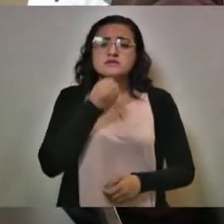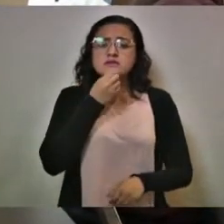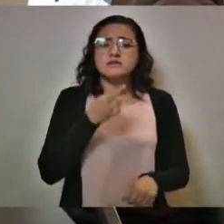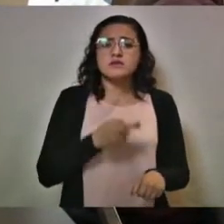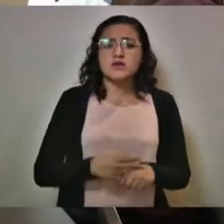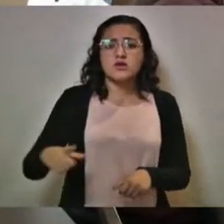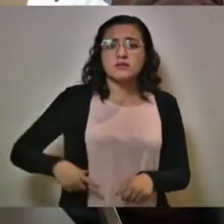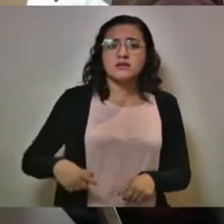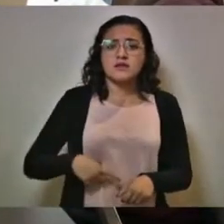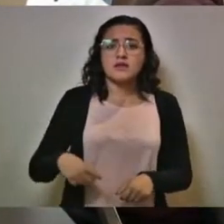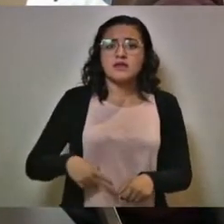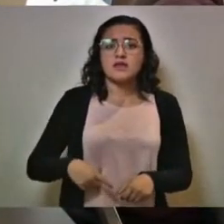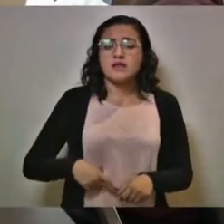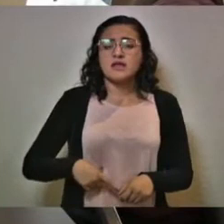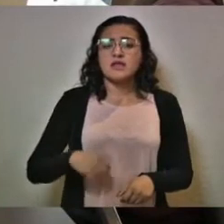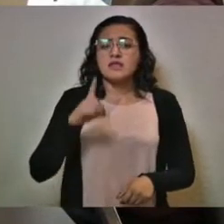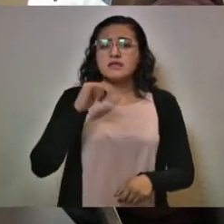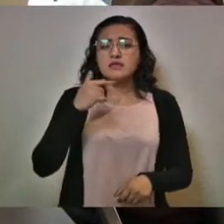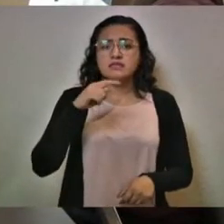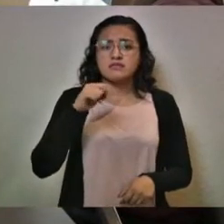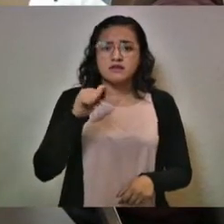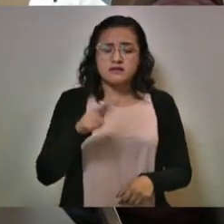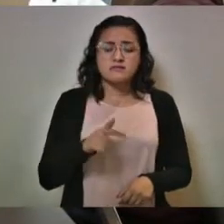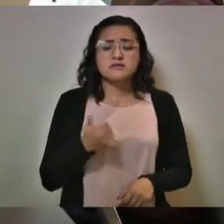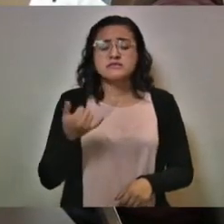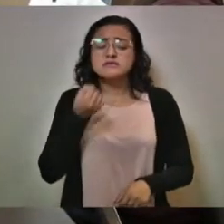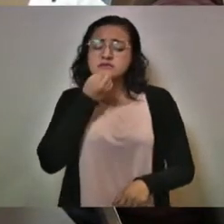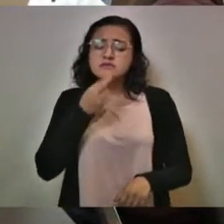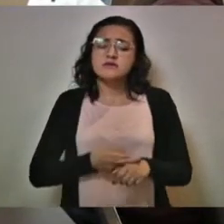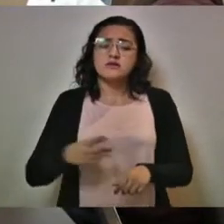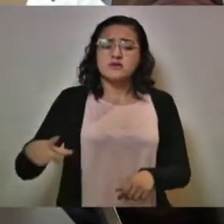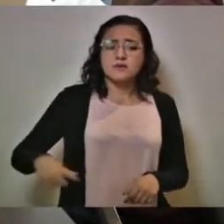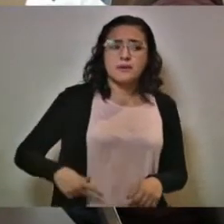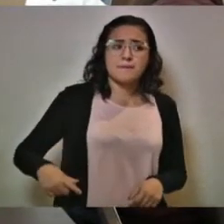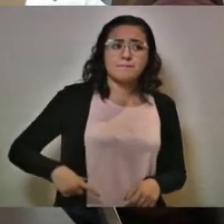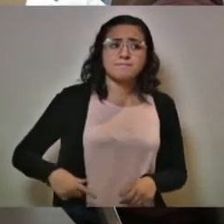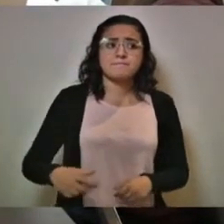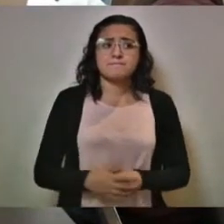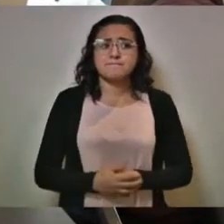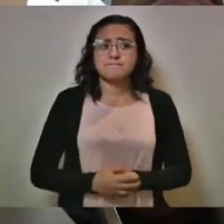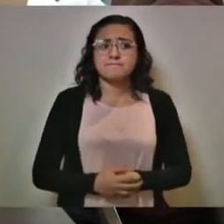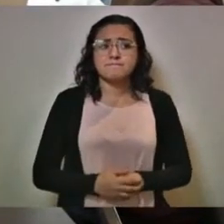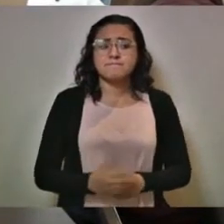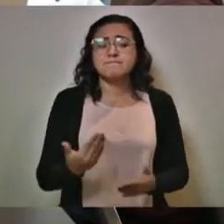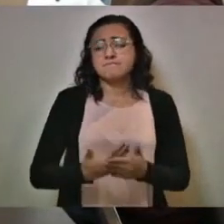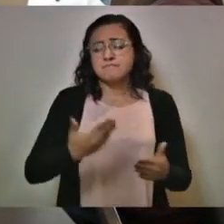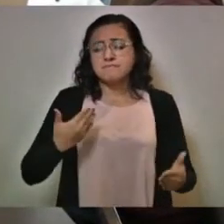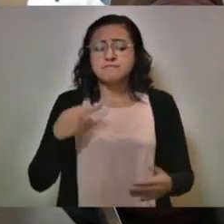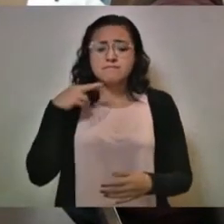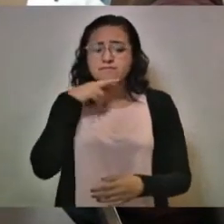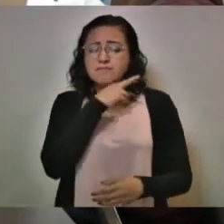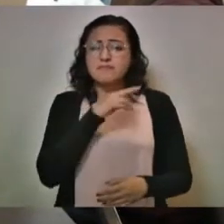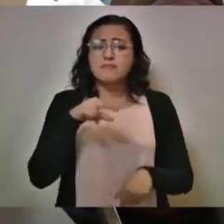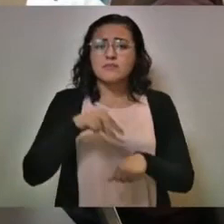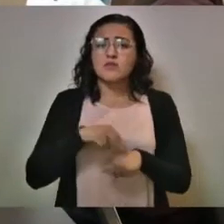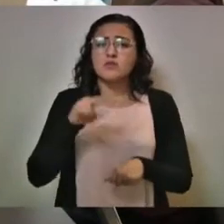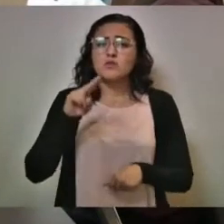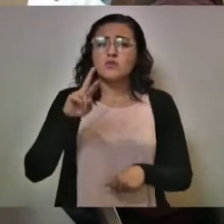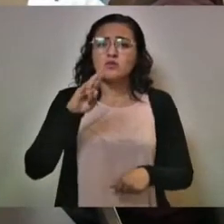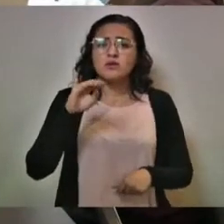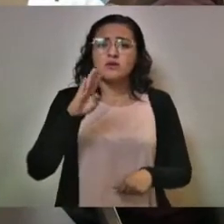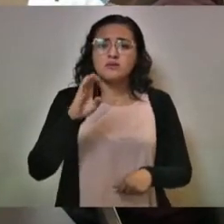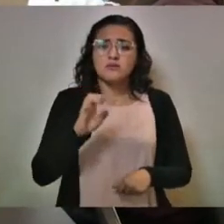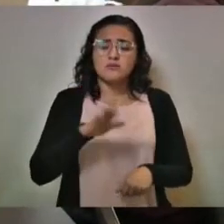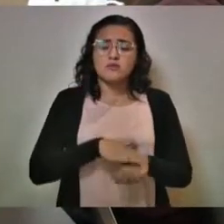y desde luego el secretario de Gobernación. Antes, rápido, doctor Uribe, por